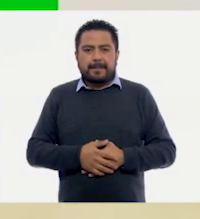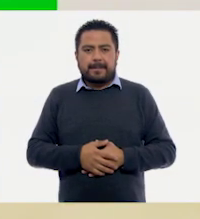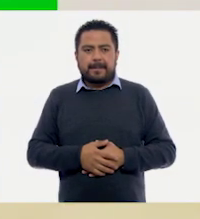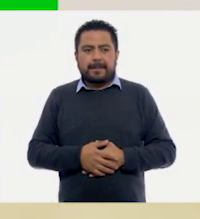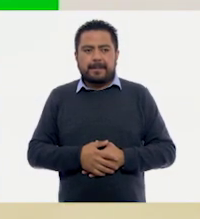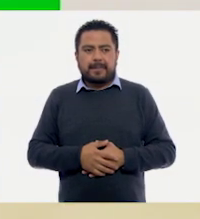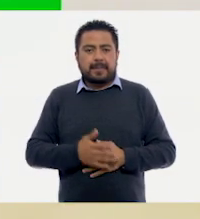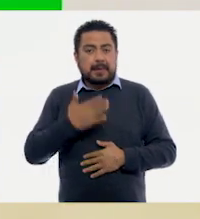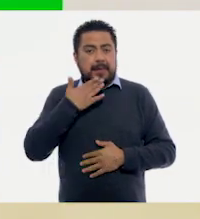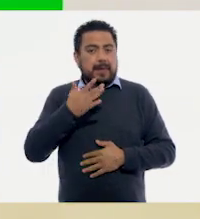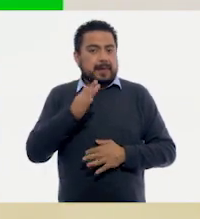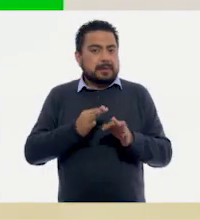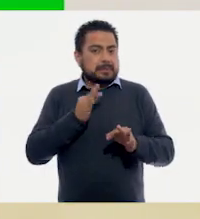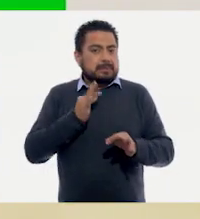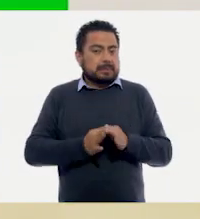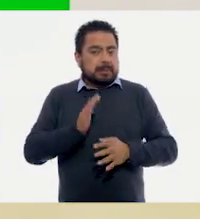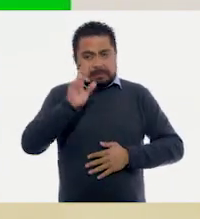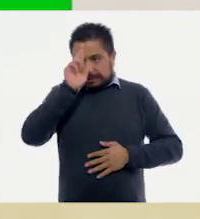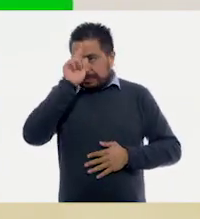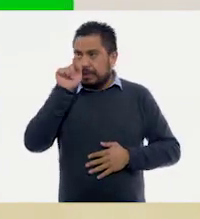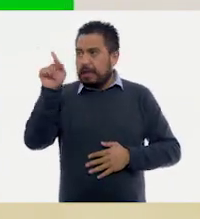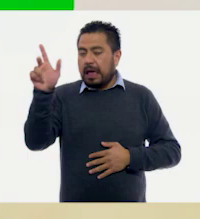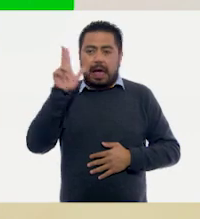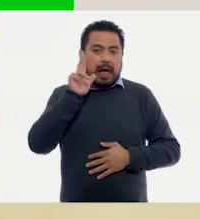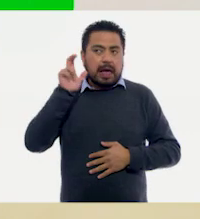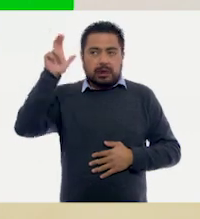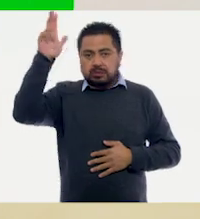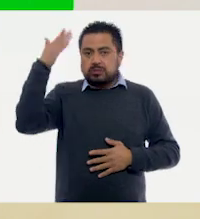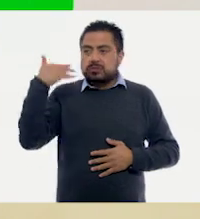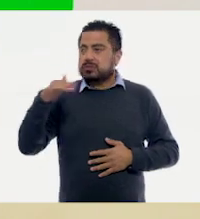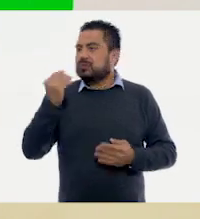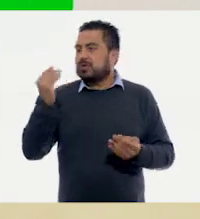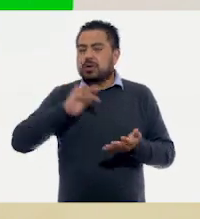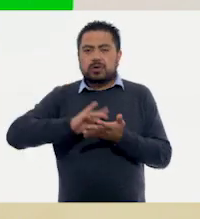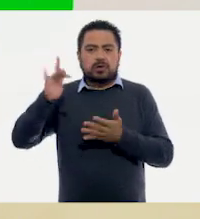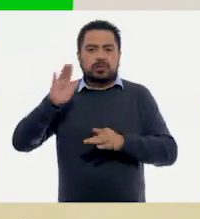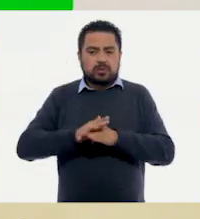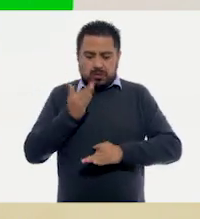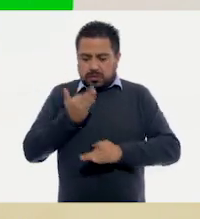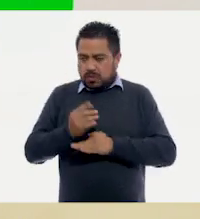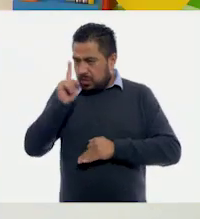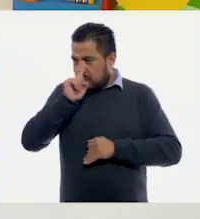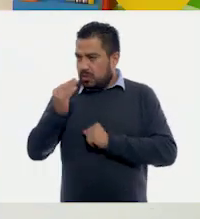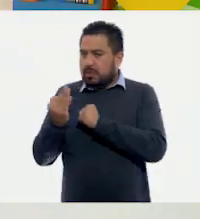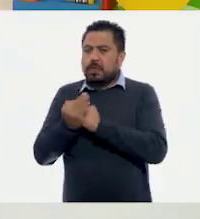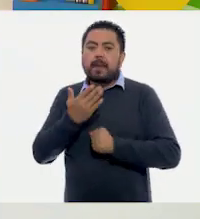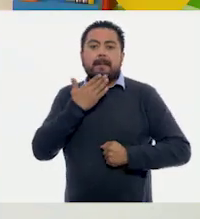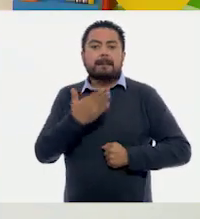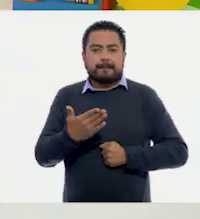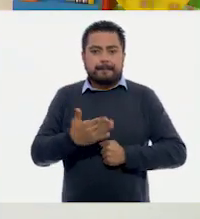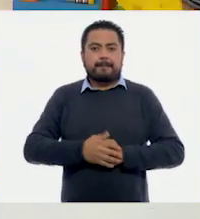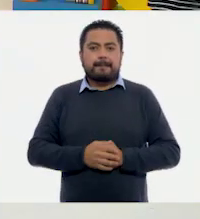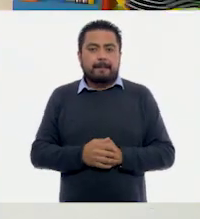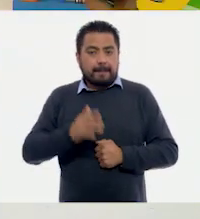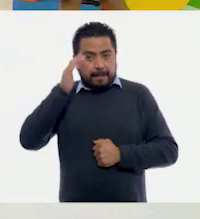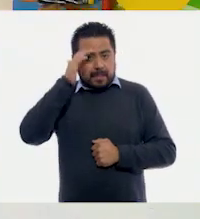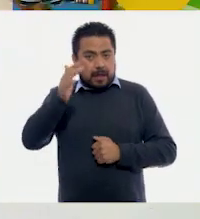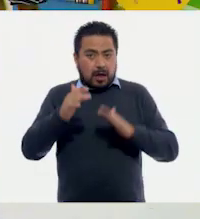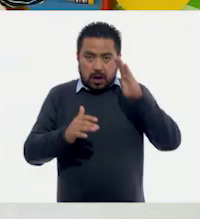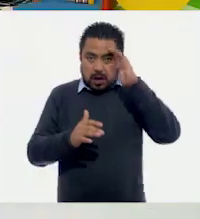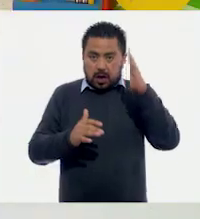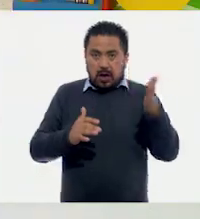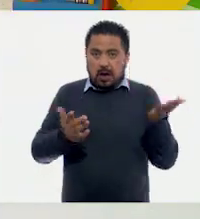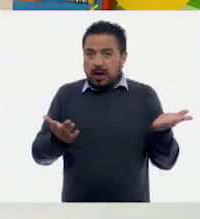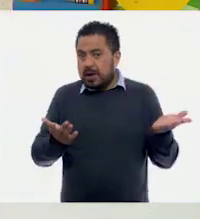¡Qué listo ese ajo listo! ¡Muchas gracias por esos buenos consejos! ¡Hola, hola!